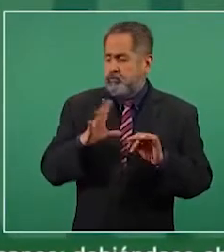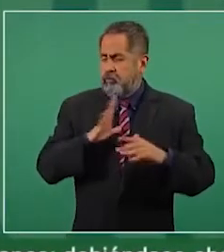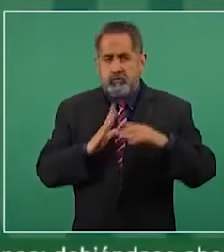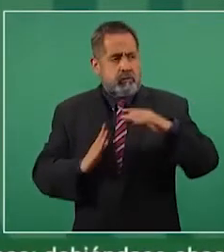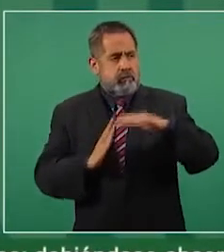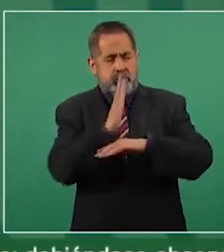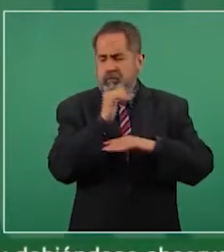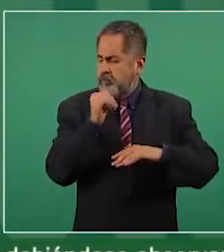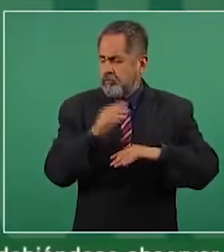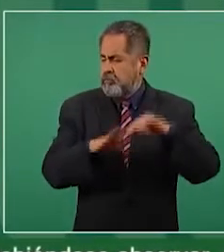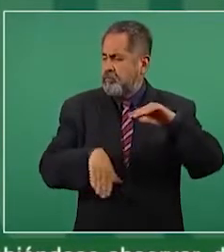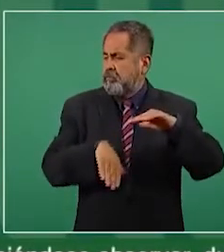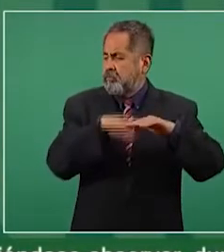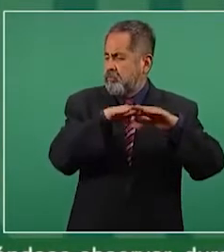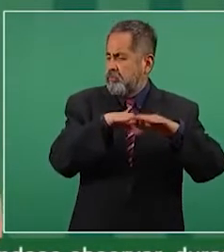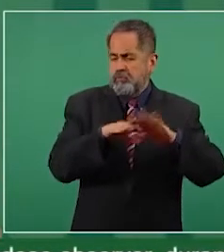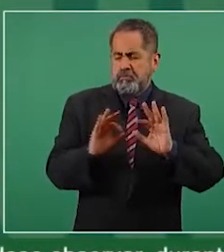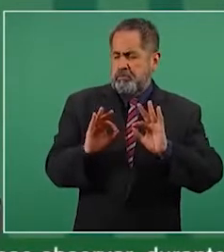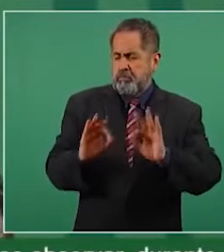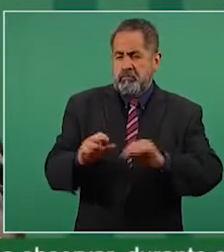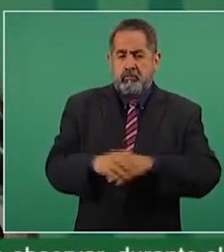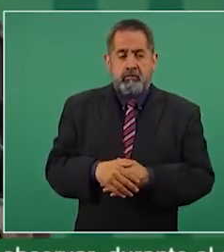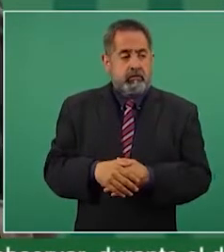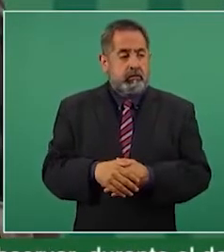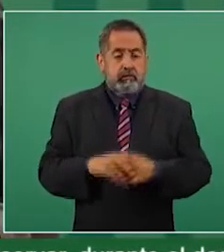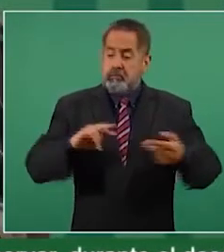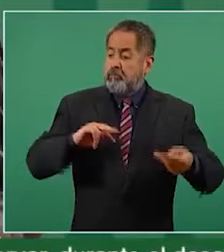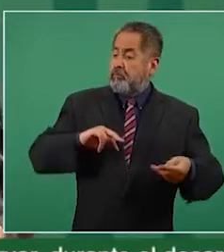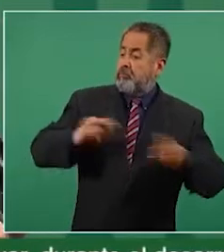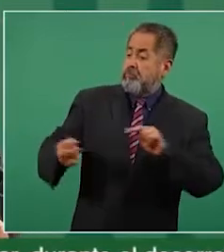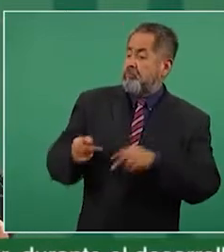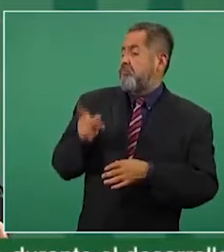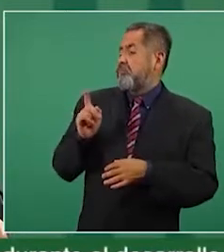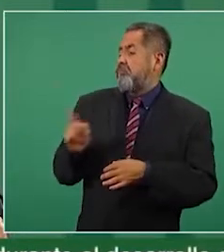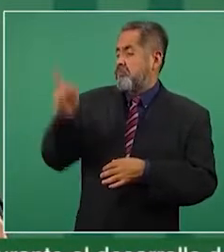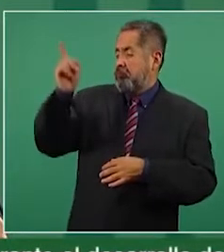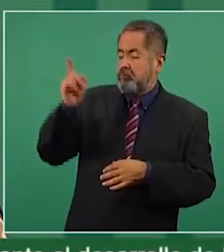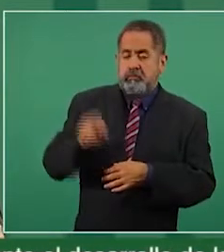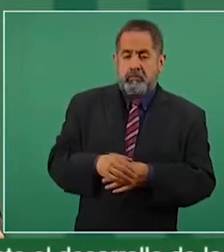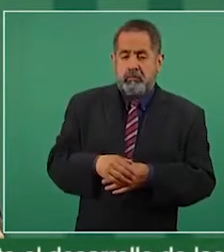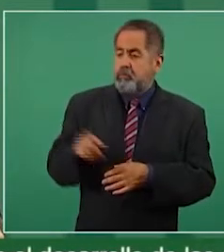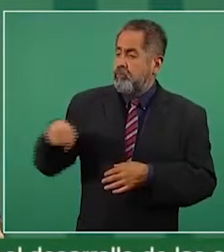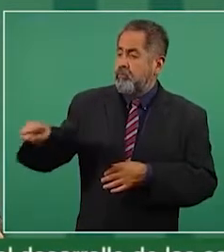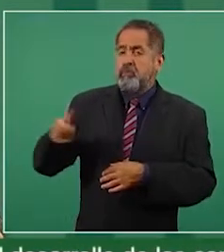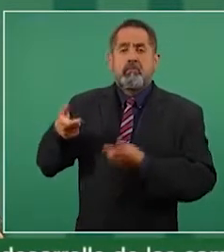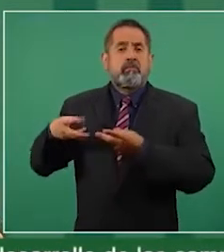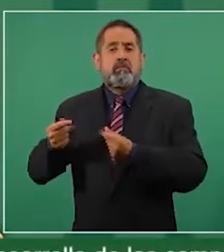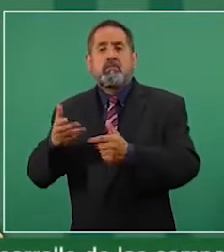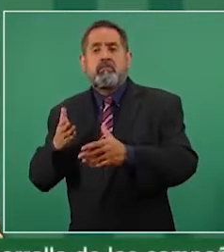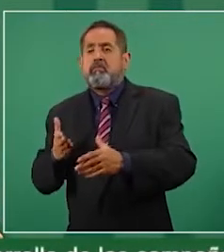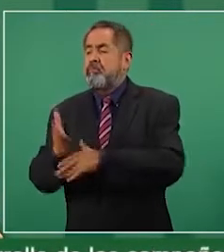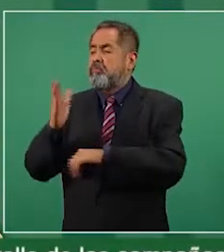el tope, que quienes habíamos rebasado el tope de campaña habíamos sido nosotros.